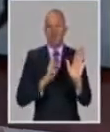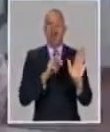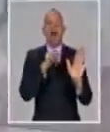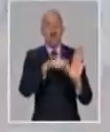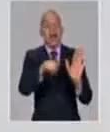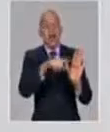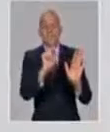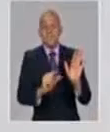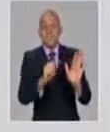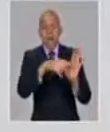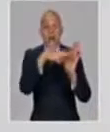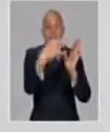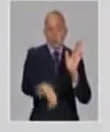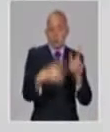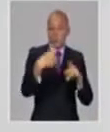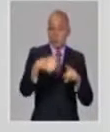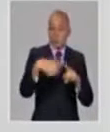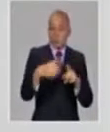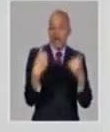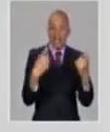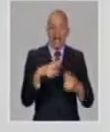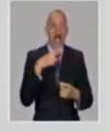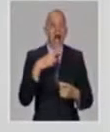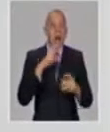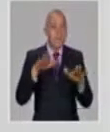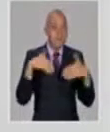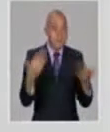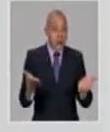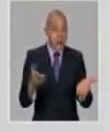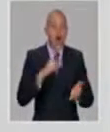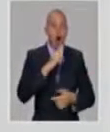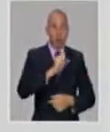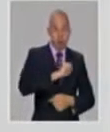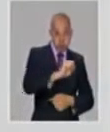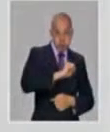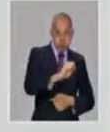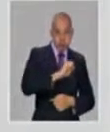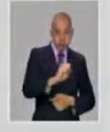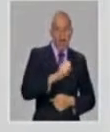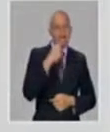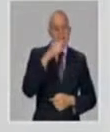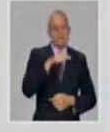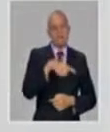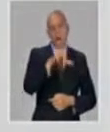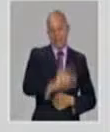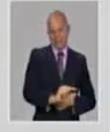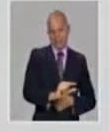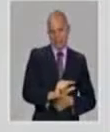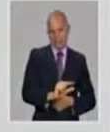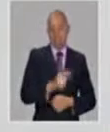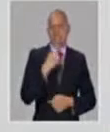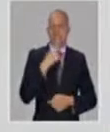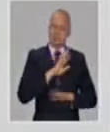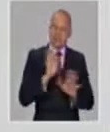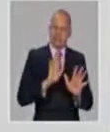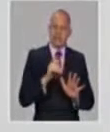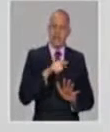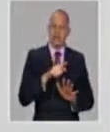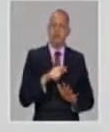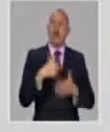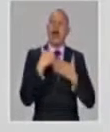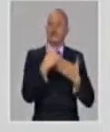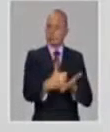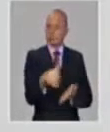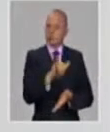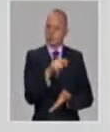que a través del bombeo se aplican para el arroz y un 22% en las restantes actividades. Y